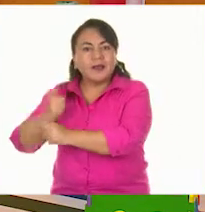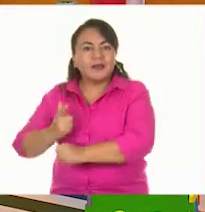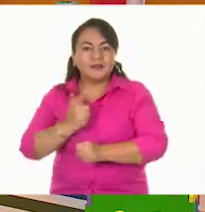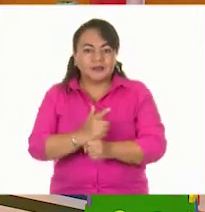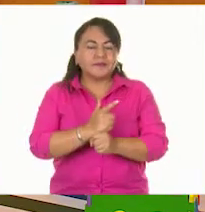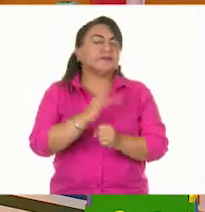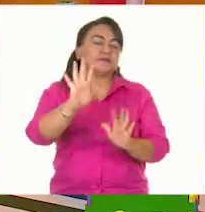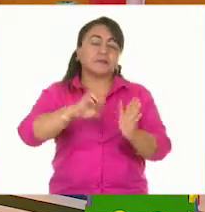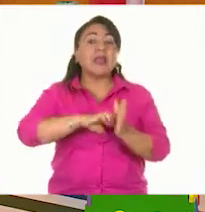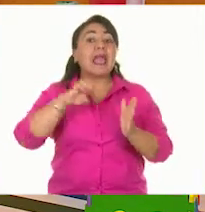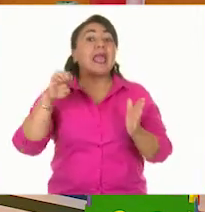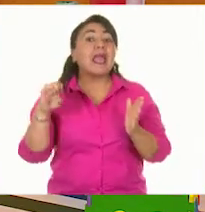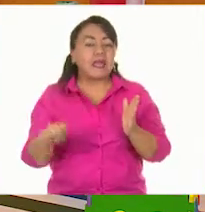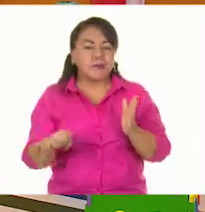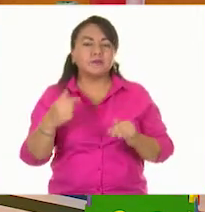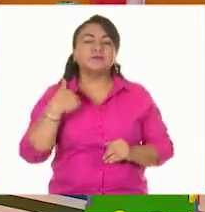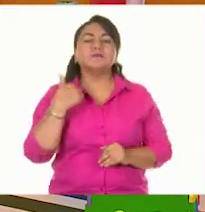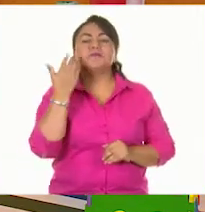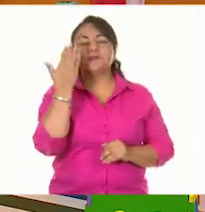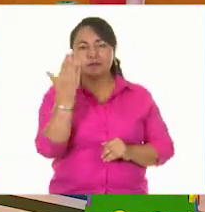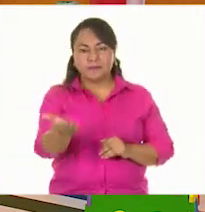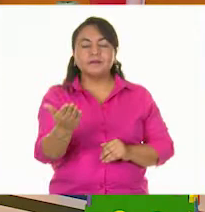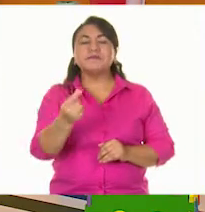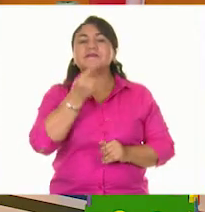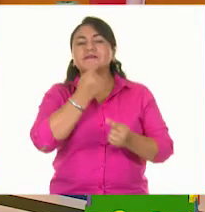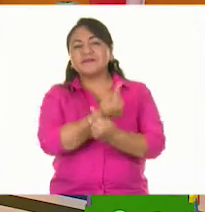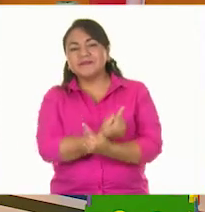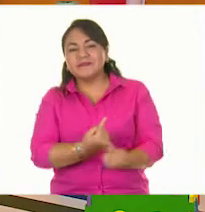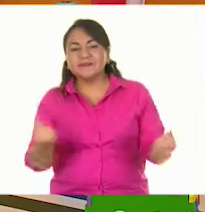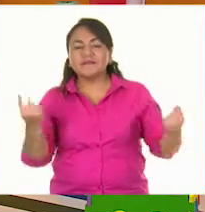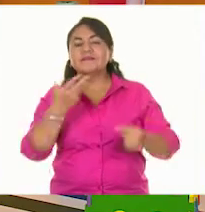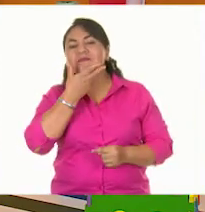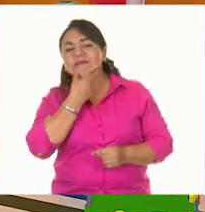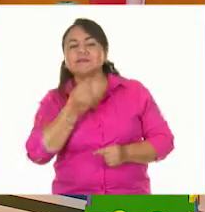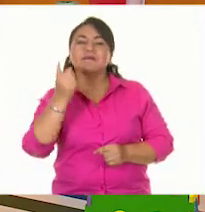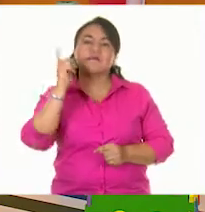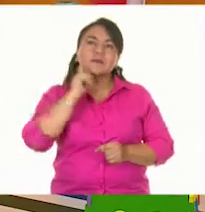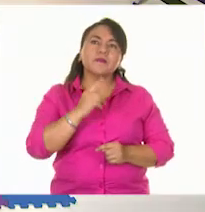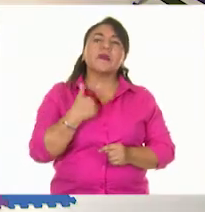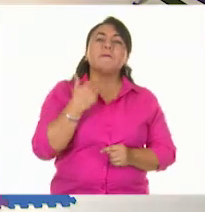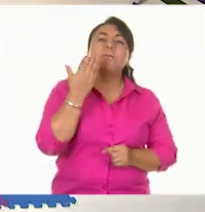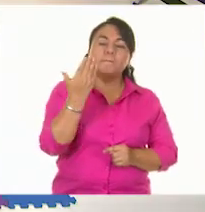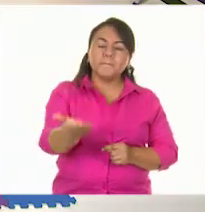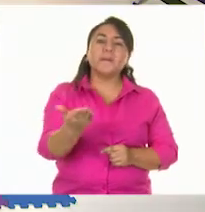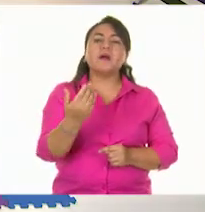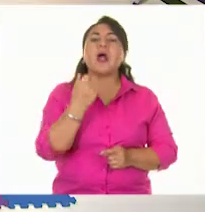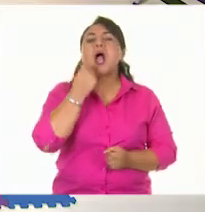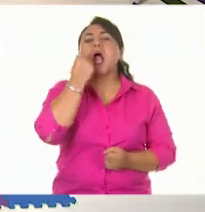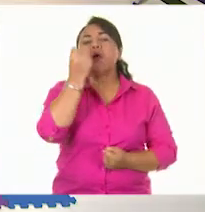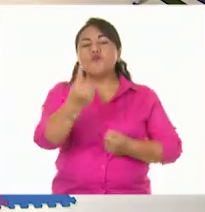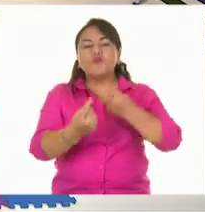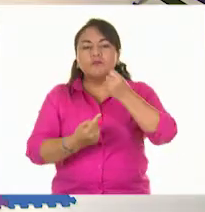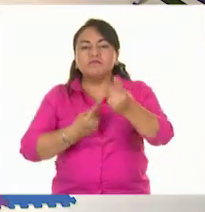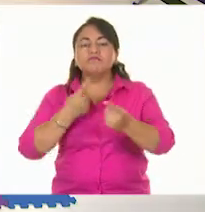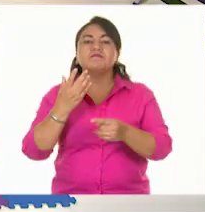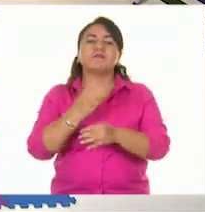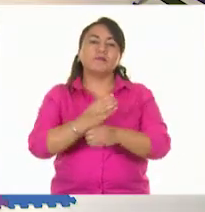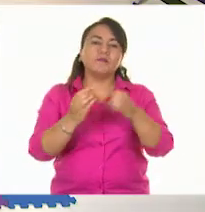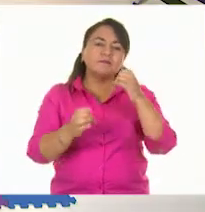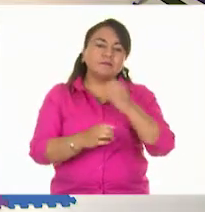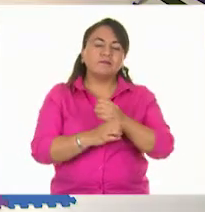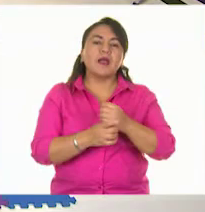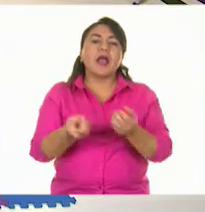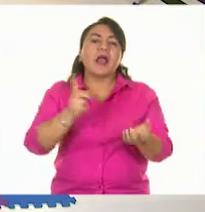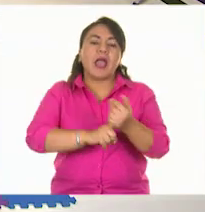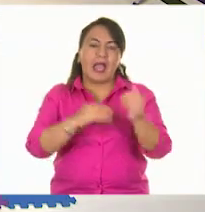Como por ejemplo, le pedimos a algunas niñas y niños que identificaran algunos sólidos y líquidos que